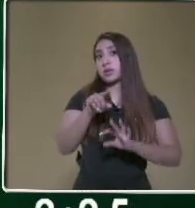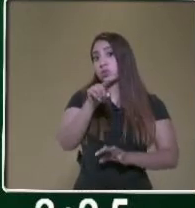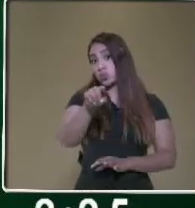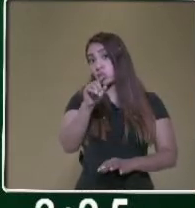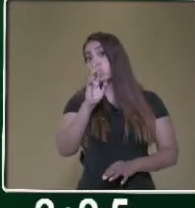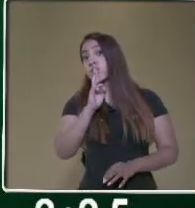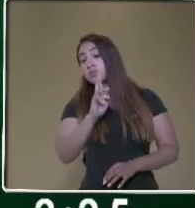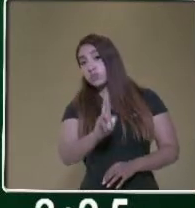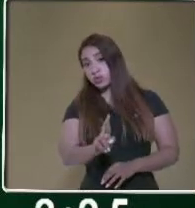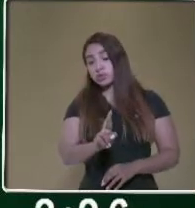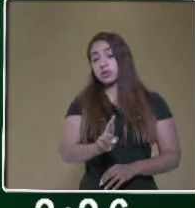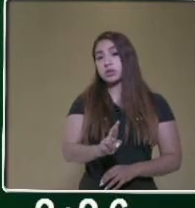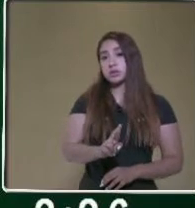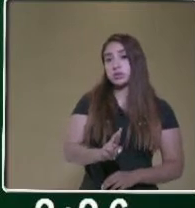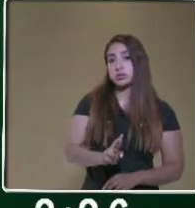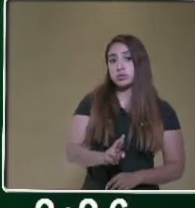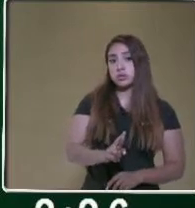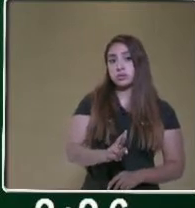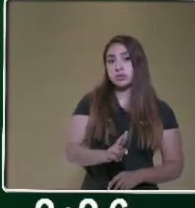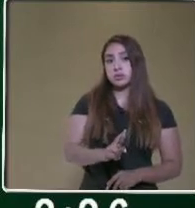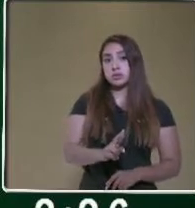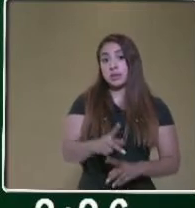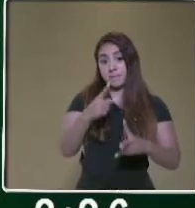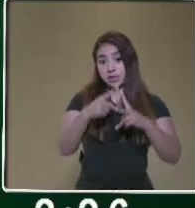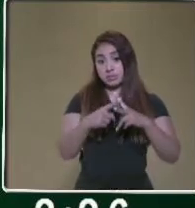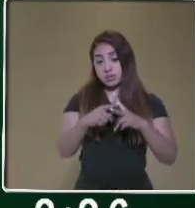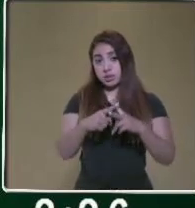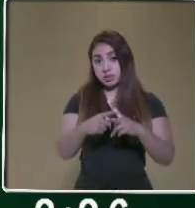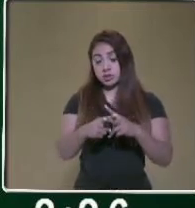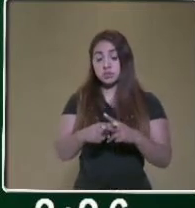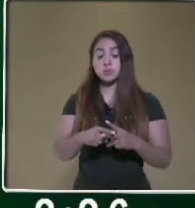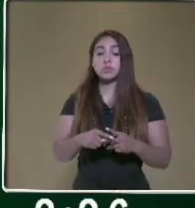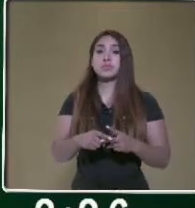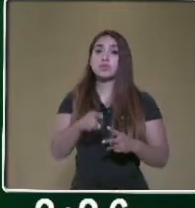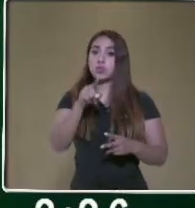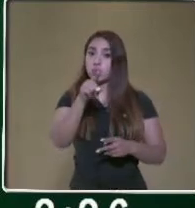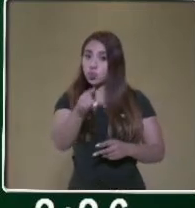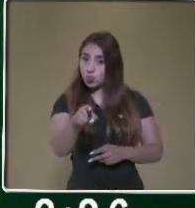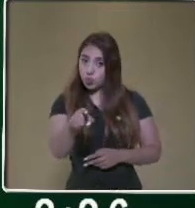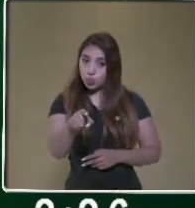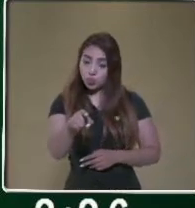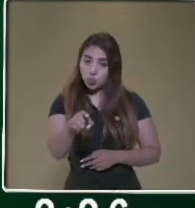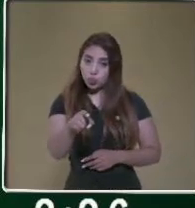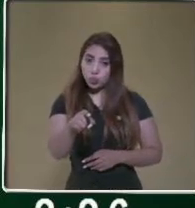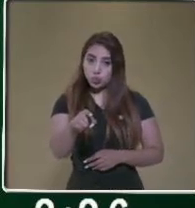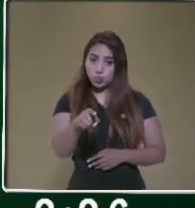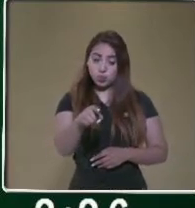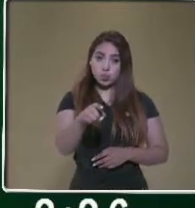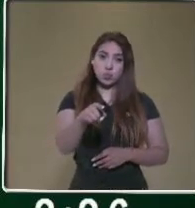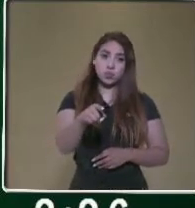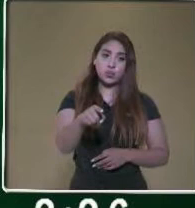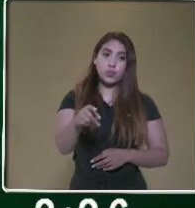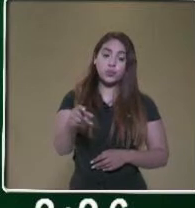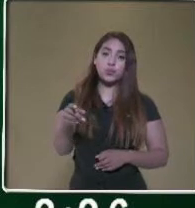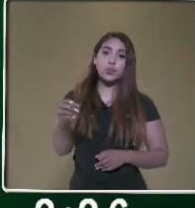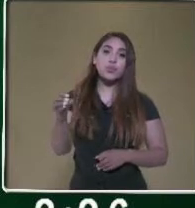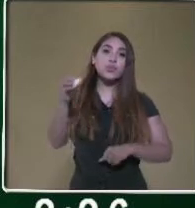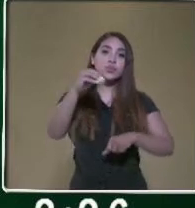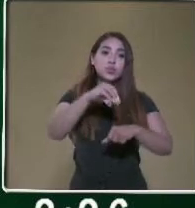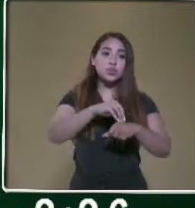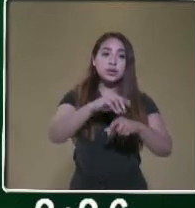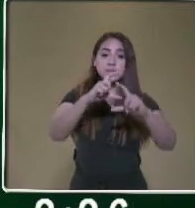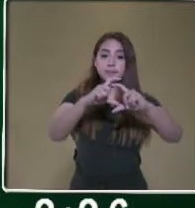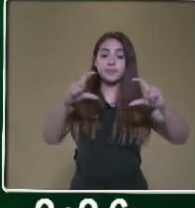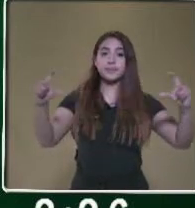problema razonado, además de poner la cantidad, pongas qué es sobre lo que te están preguntando. Aquí estamos hablando de